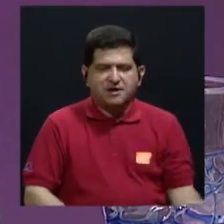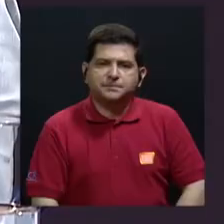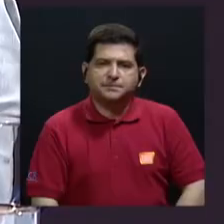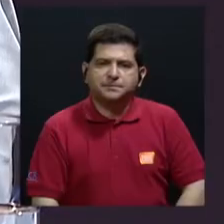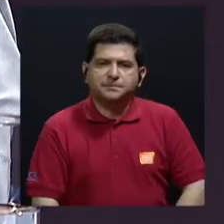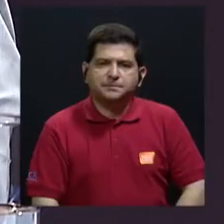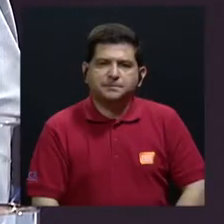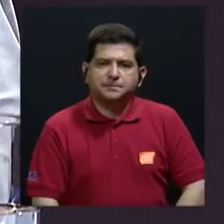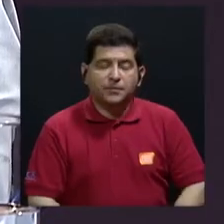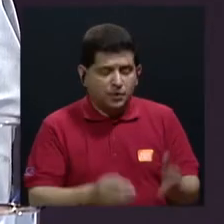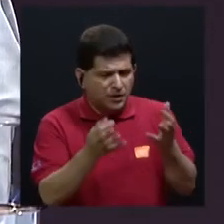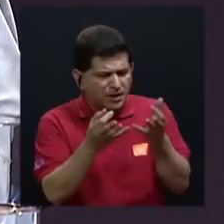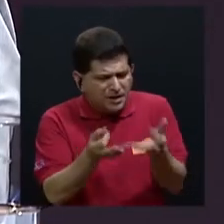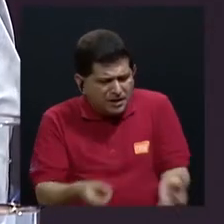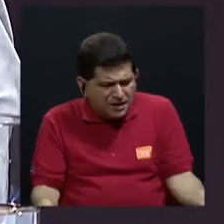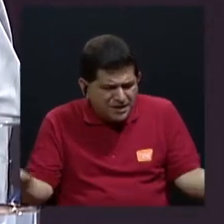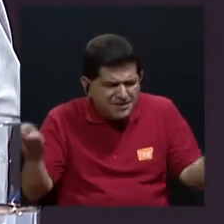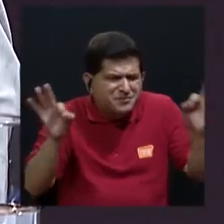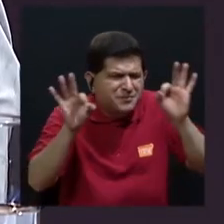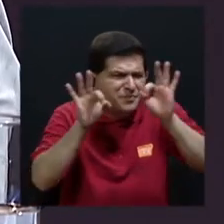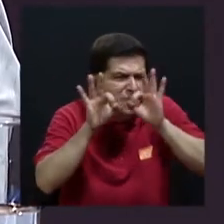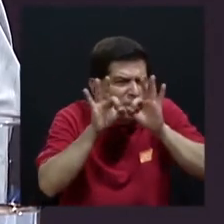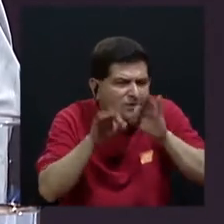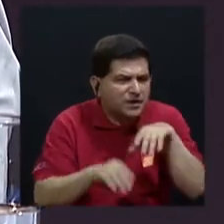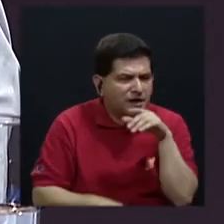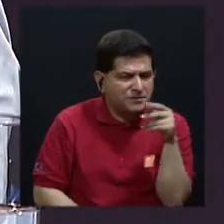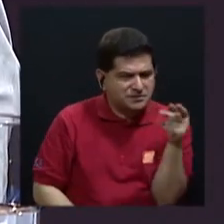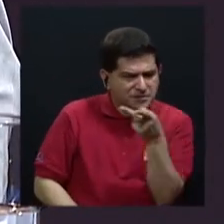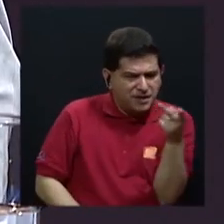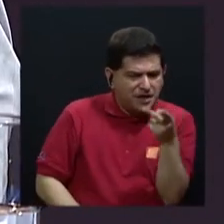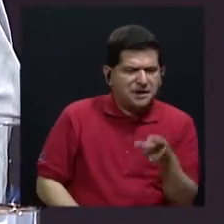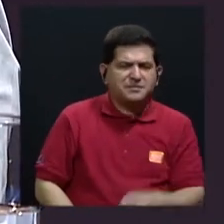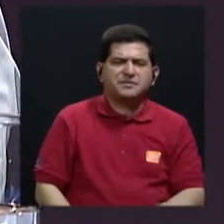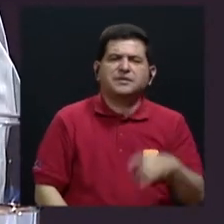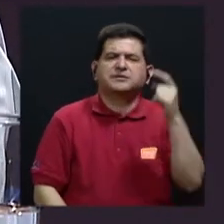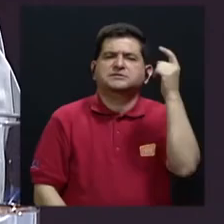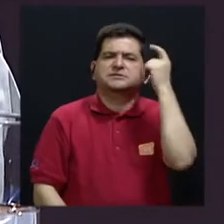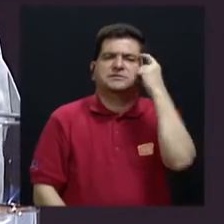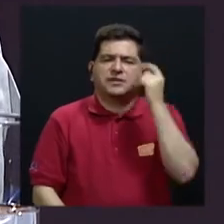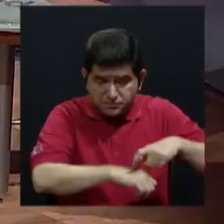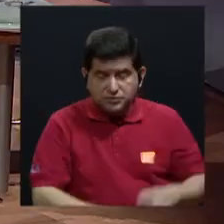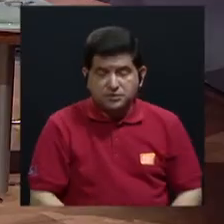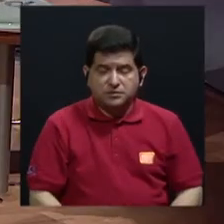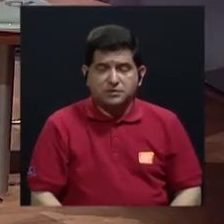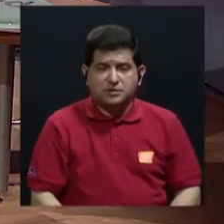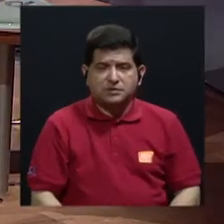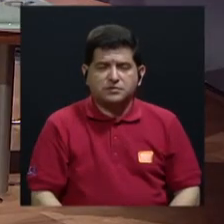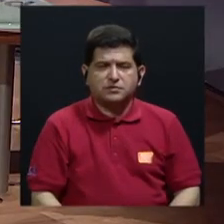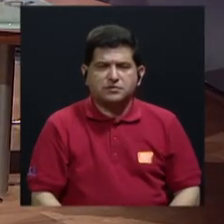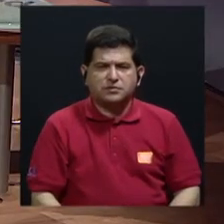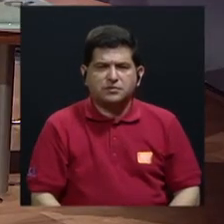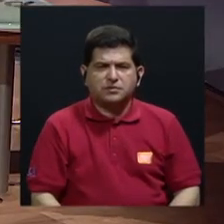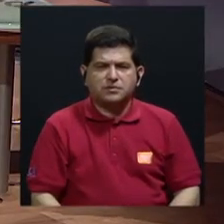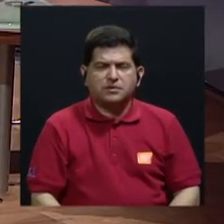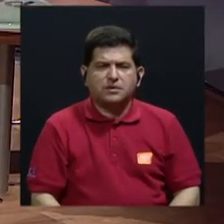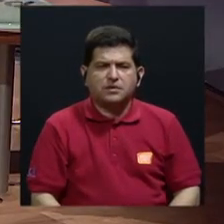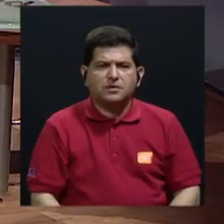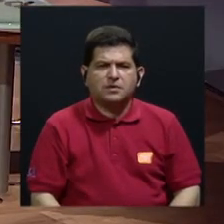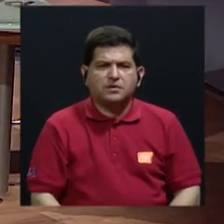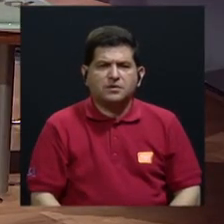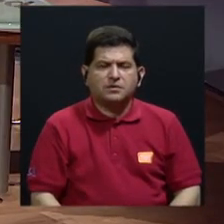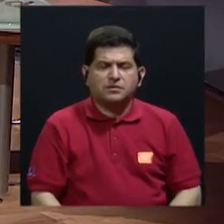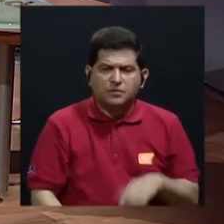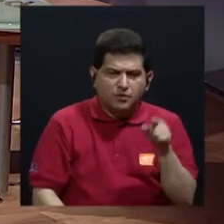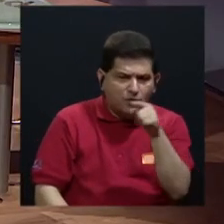mi hermano. ¿Qué importancia le dan ustedes a estos procesos? Ustedes están en un